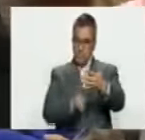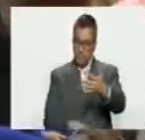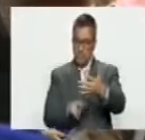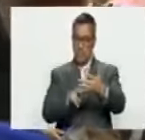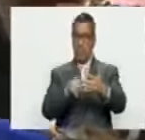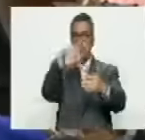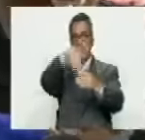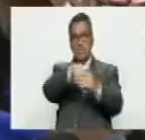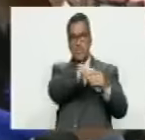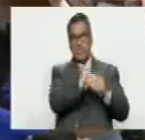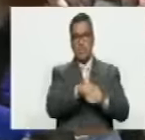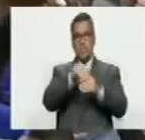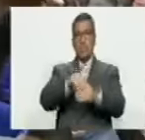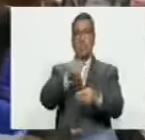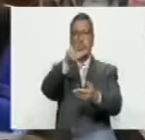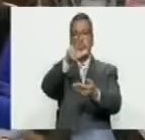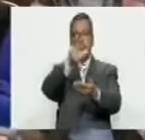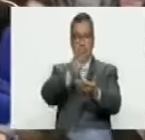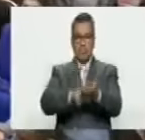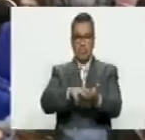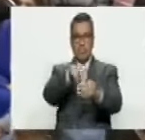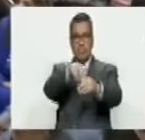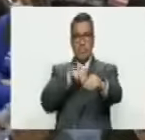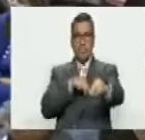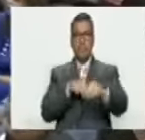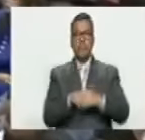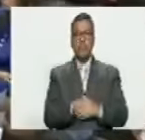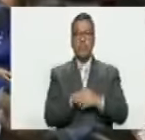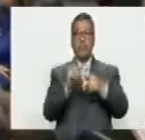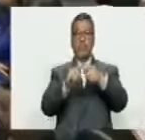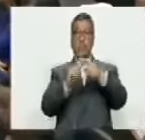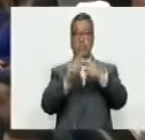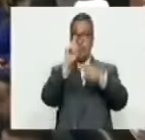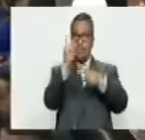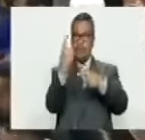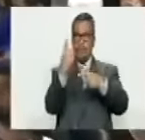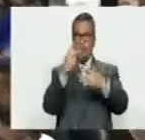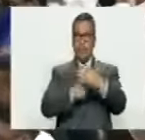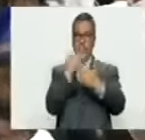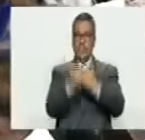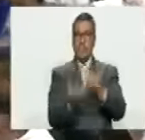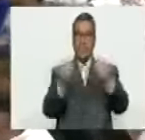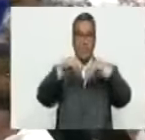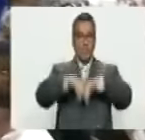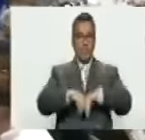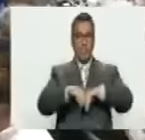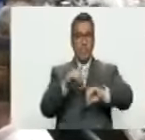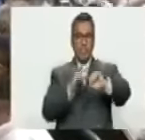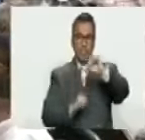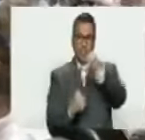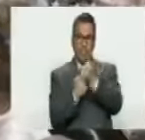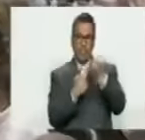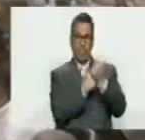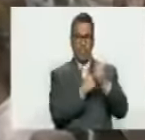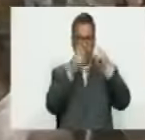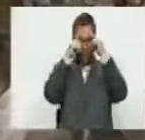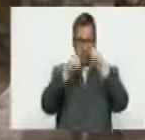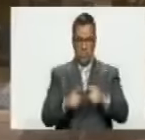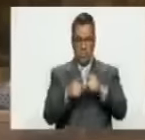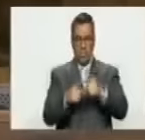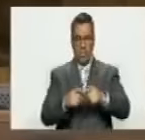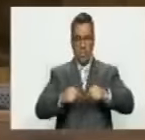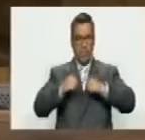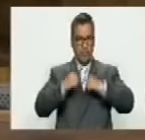sometida a votación, resultó aprobado por mayoría. Primero, proyecto de acuerdo en respaldo a la sentencia definitivamente